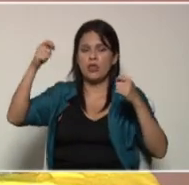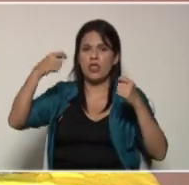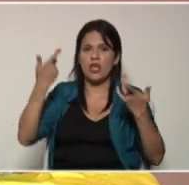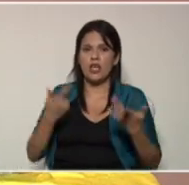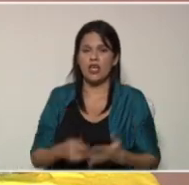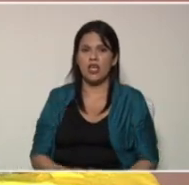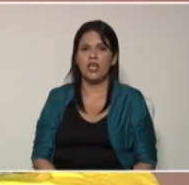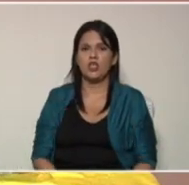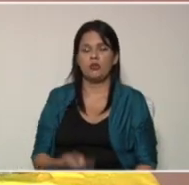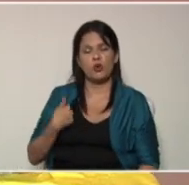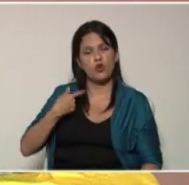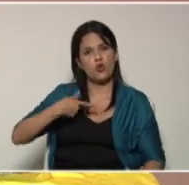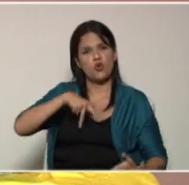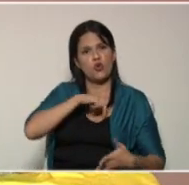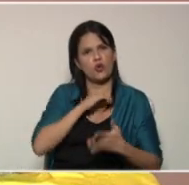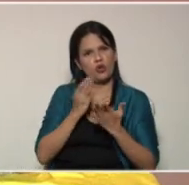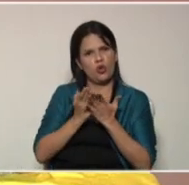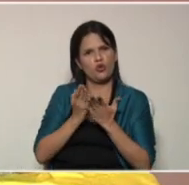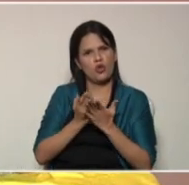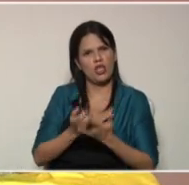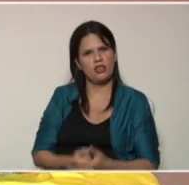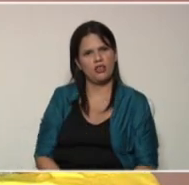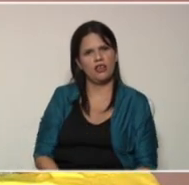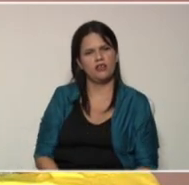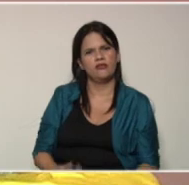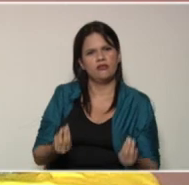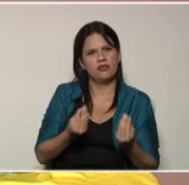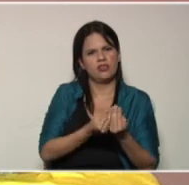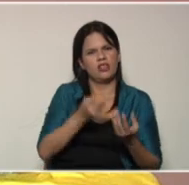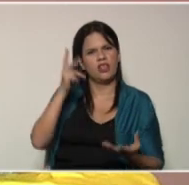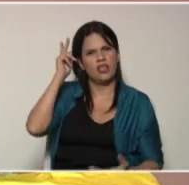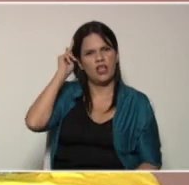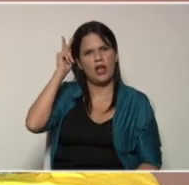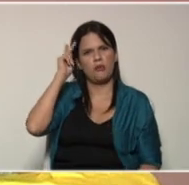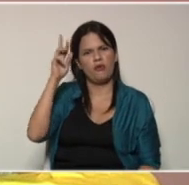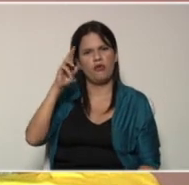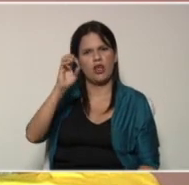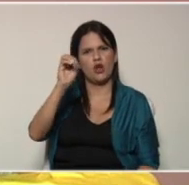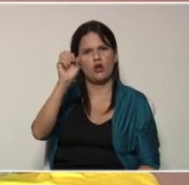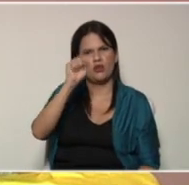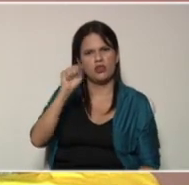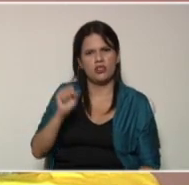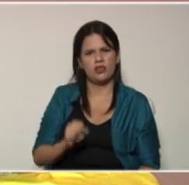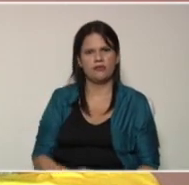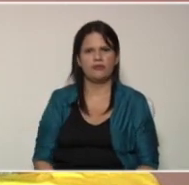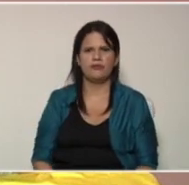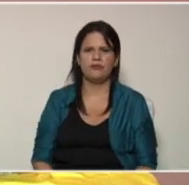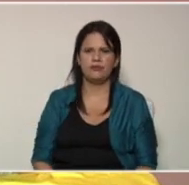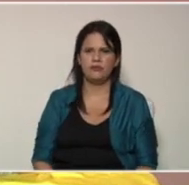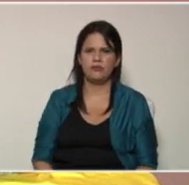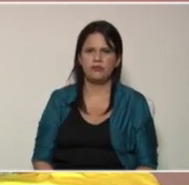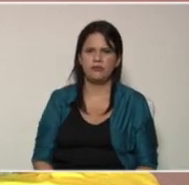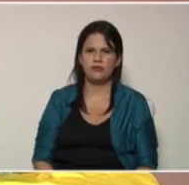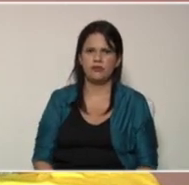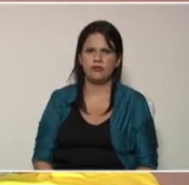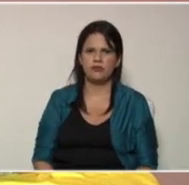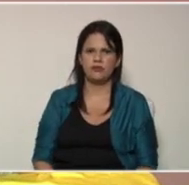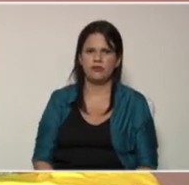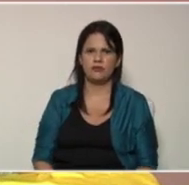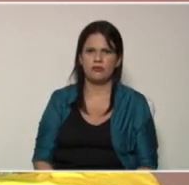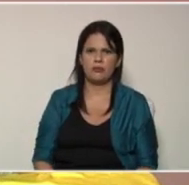reportero estudiantil José Pavón en compañía de la profesora Rosa Novoa ahí en Táchira